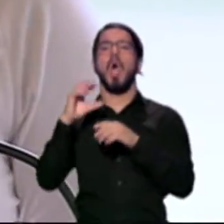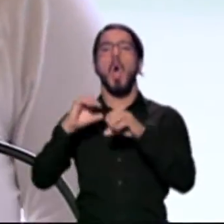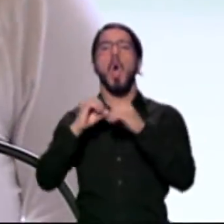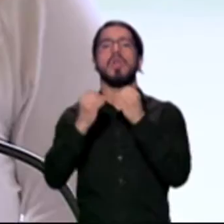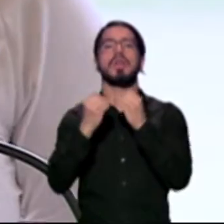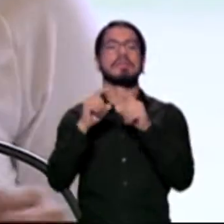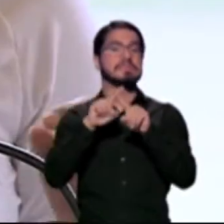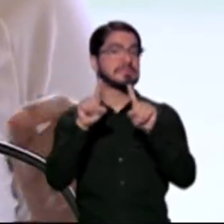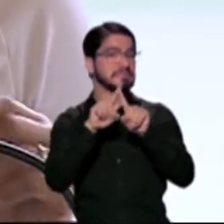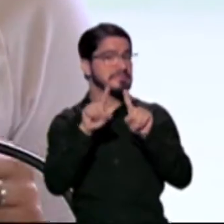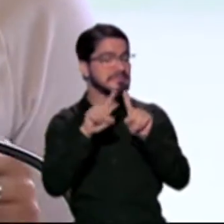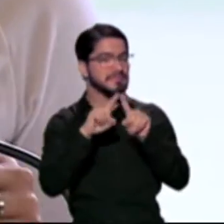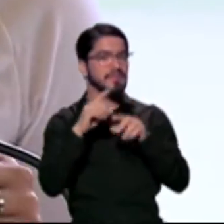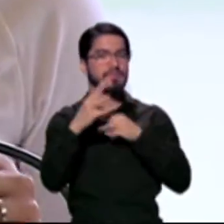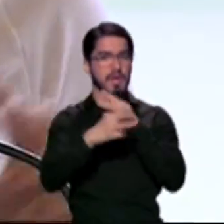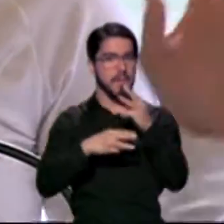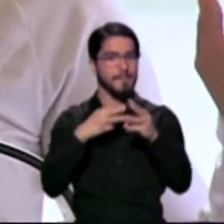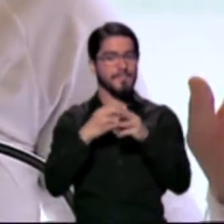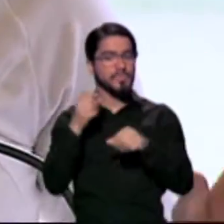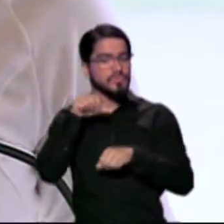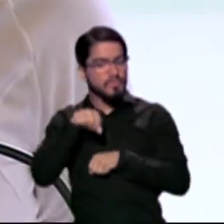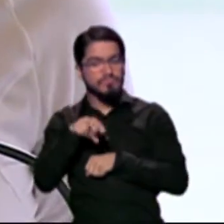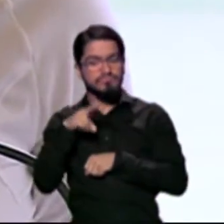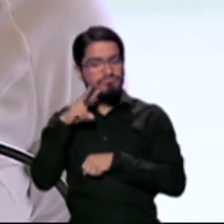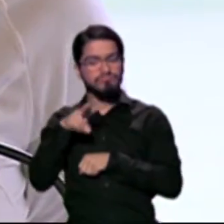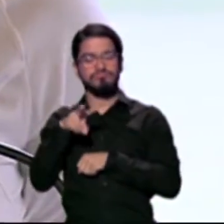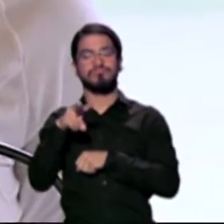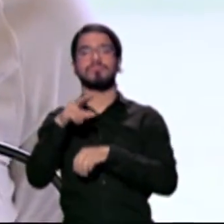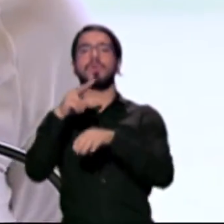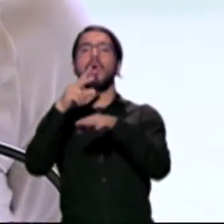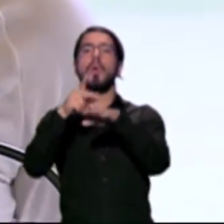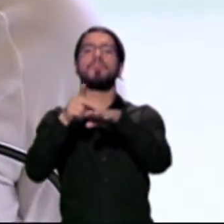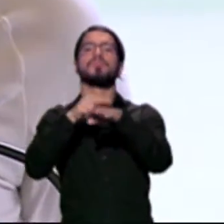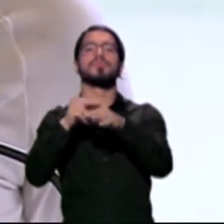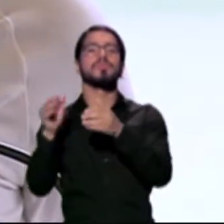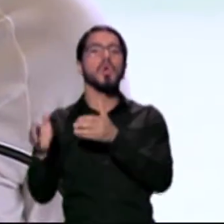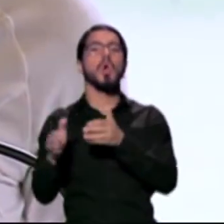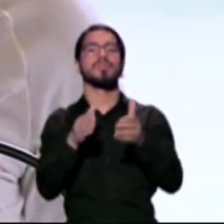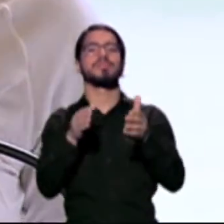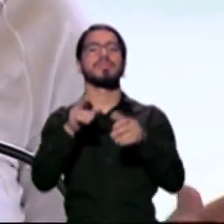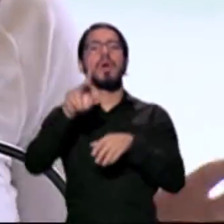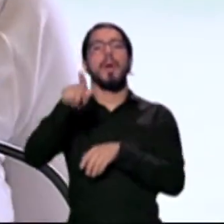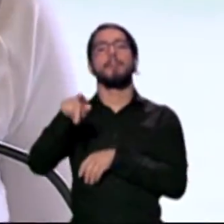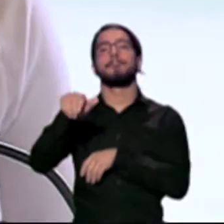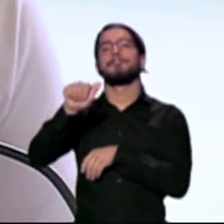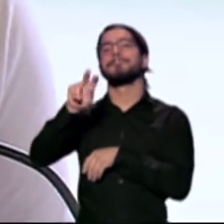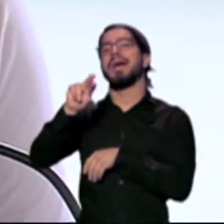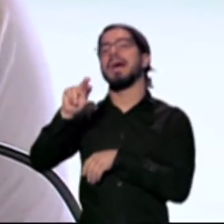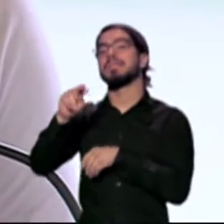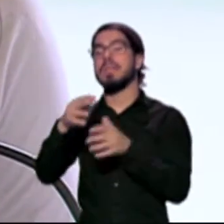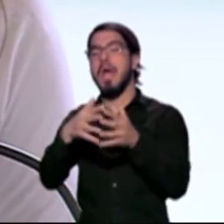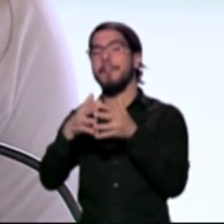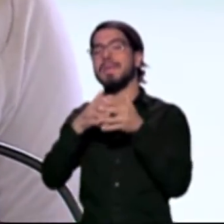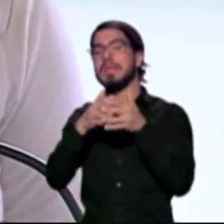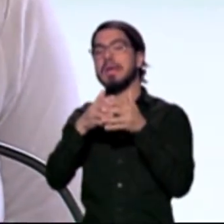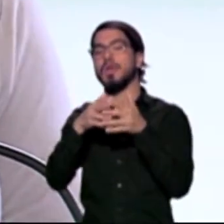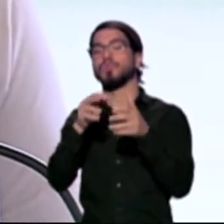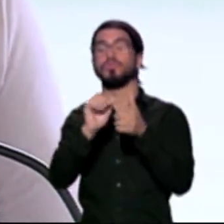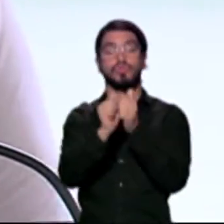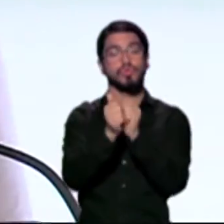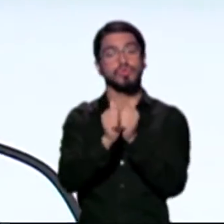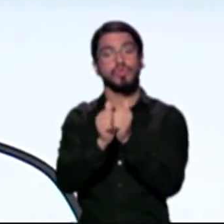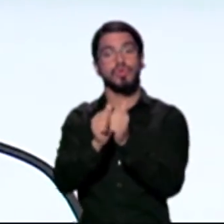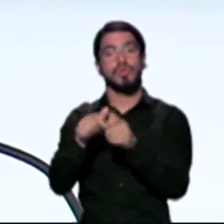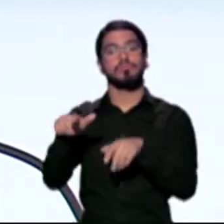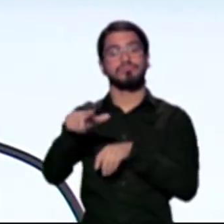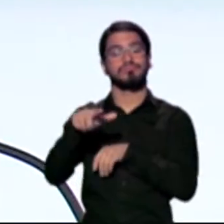Boat Para asegurarse de que Puerto Rico estaba listo para un Panamericano Nosotros se lo demostramos Muy